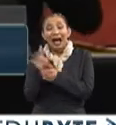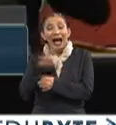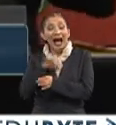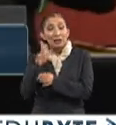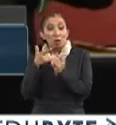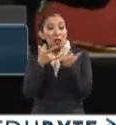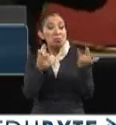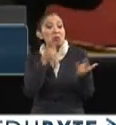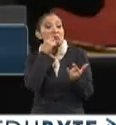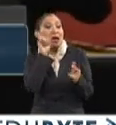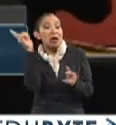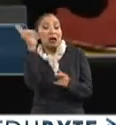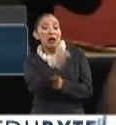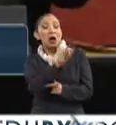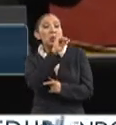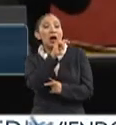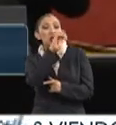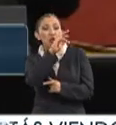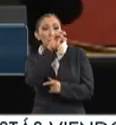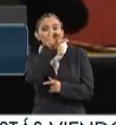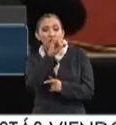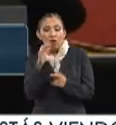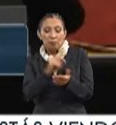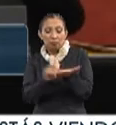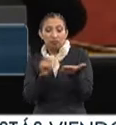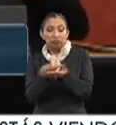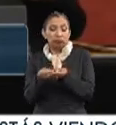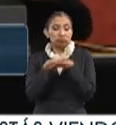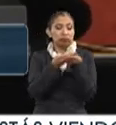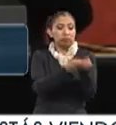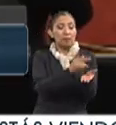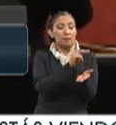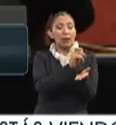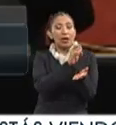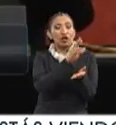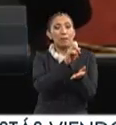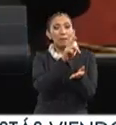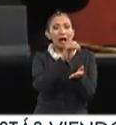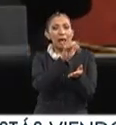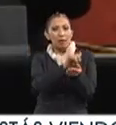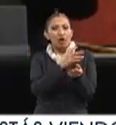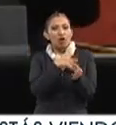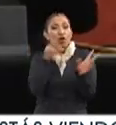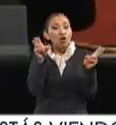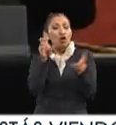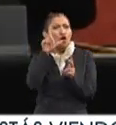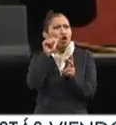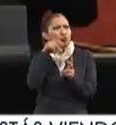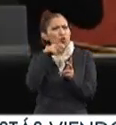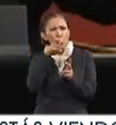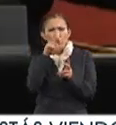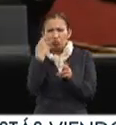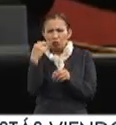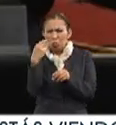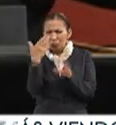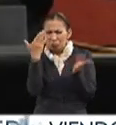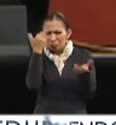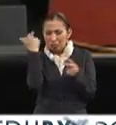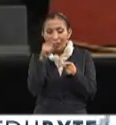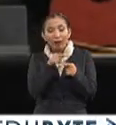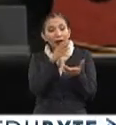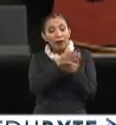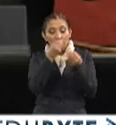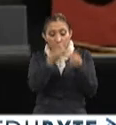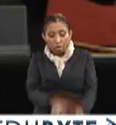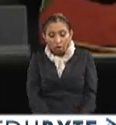Existe la leyenda de que un día llegó Juan Rulfo con el manuscrito de Pedro Páramo que se llamaba Los Mormullos o una cosa así en ese tiempo y